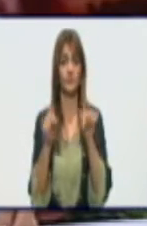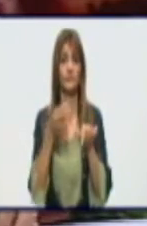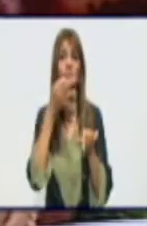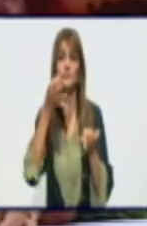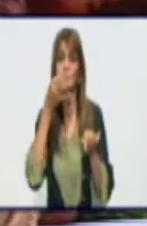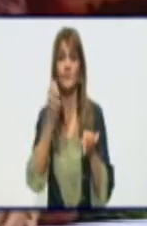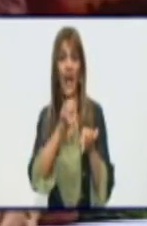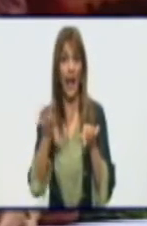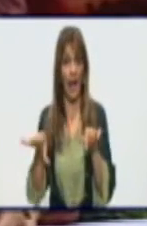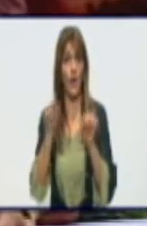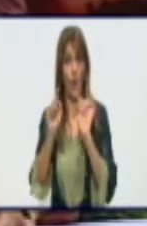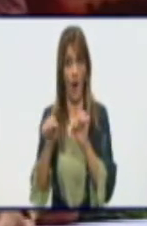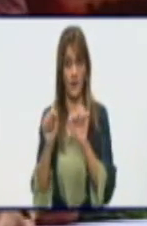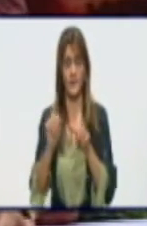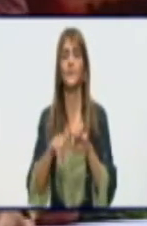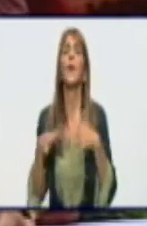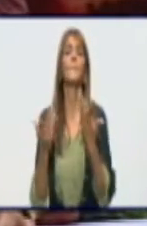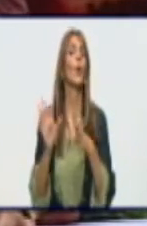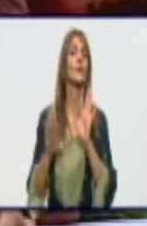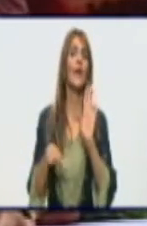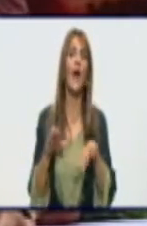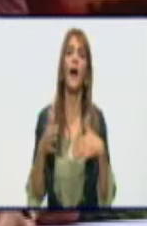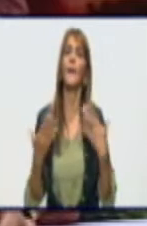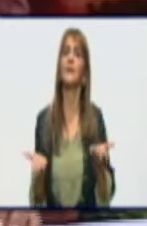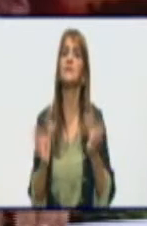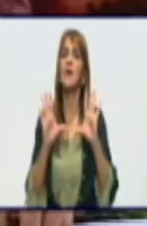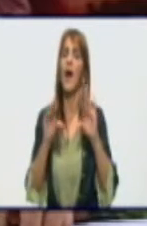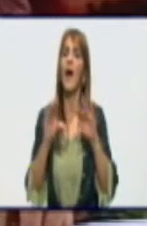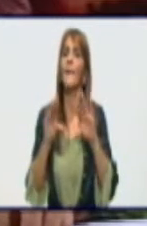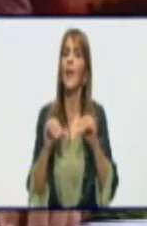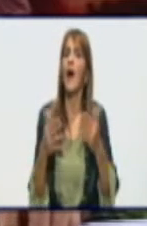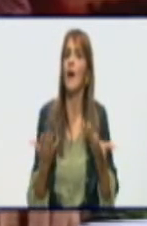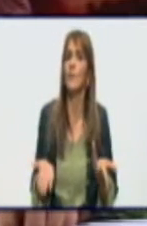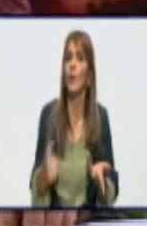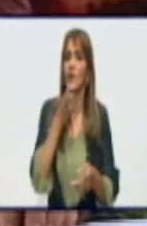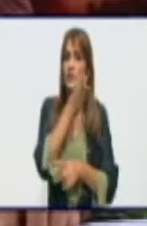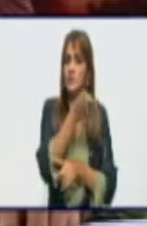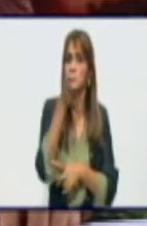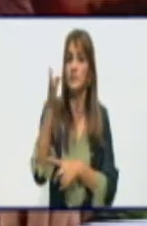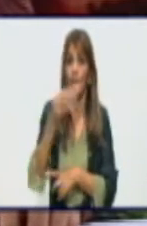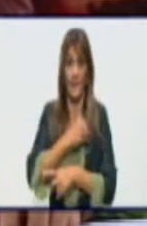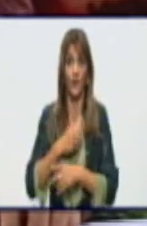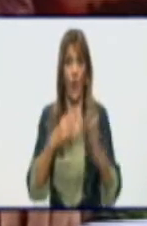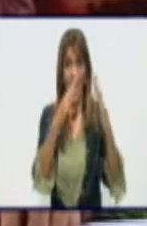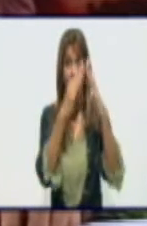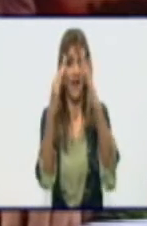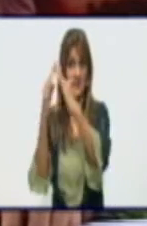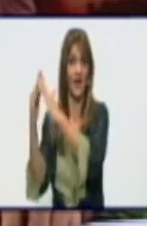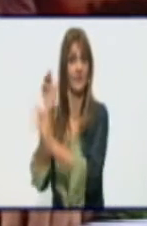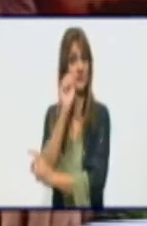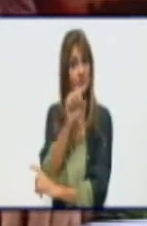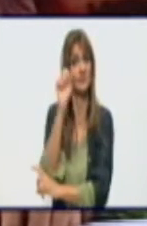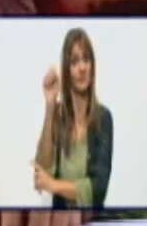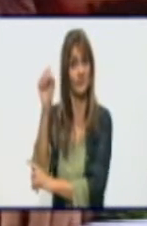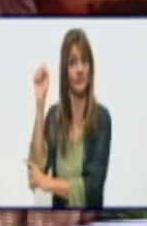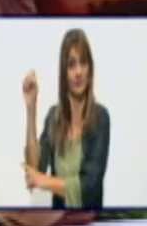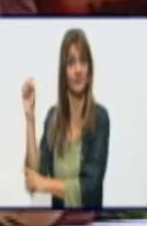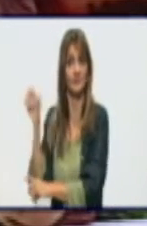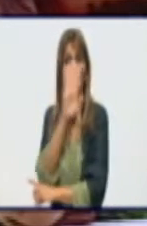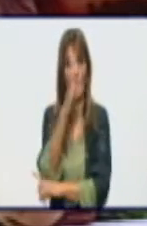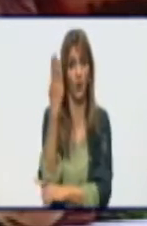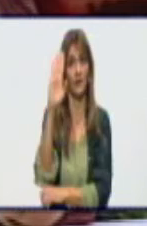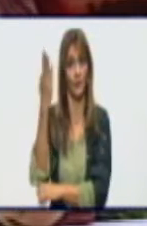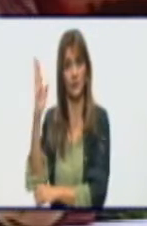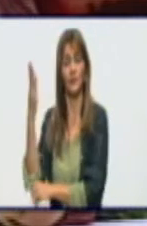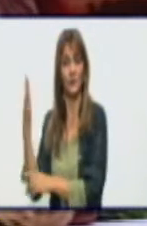muchas veces hemos estado hablando del tema de la pesquisa, de lo importante que es la pesquisa. Ese trabajo que están haciendo hoy